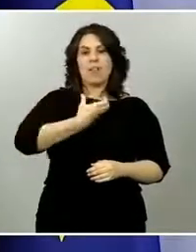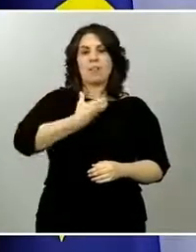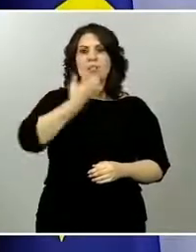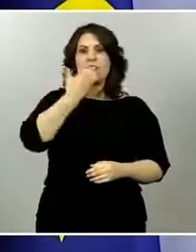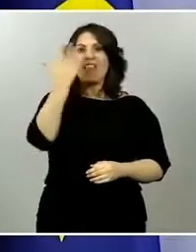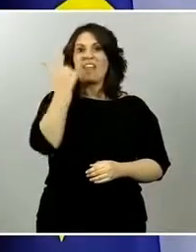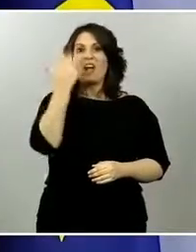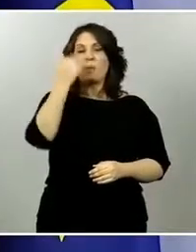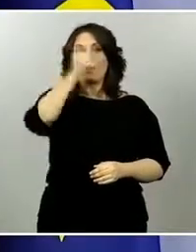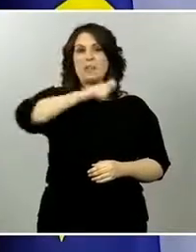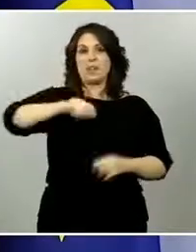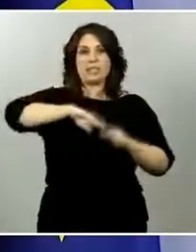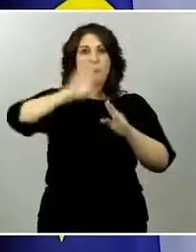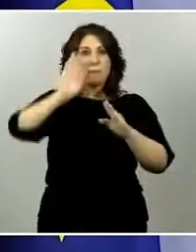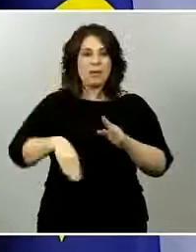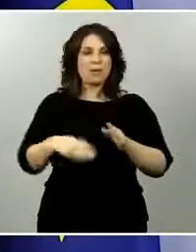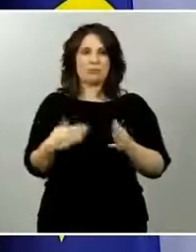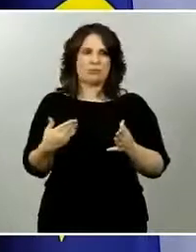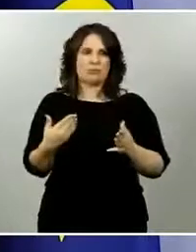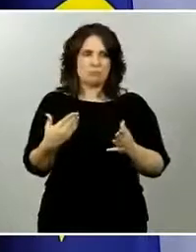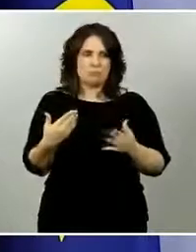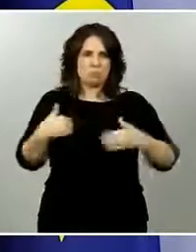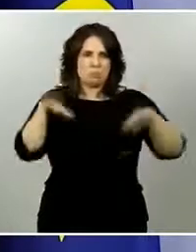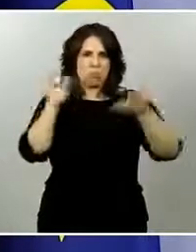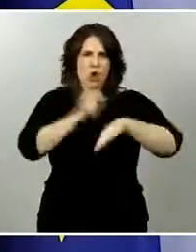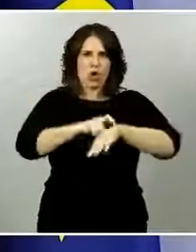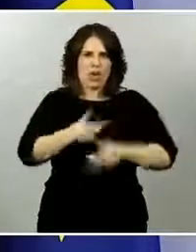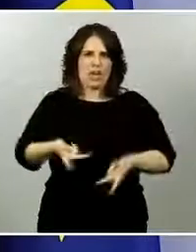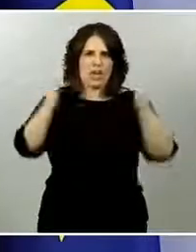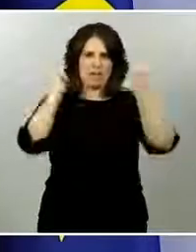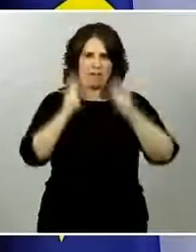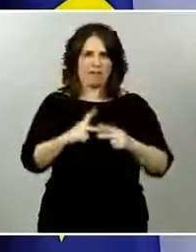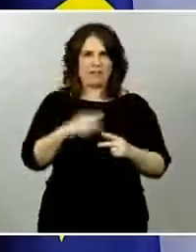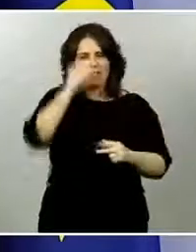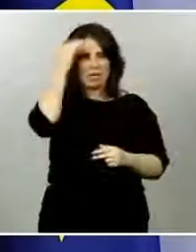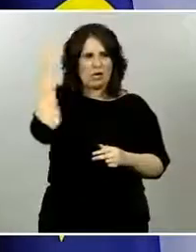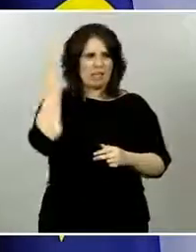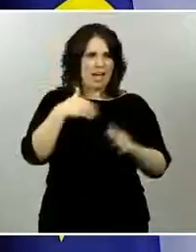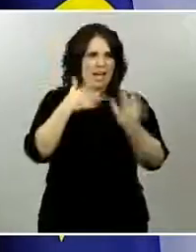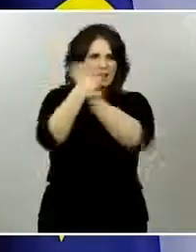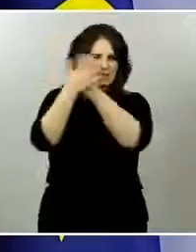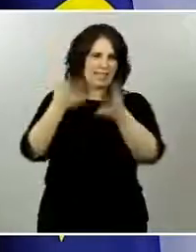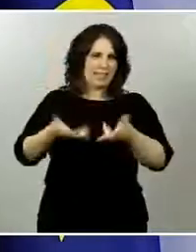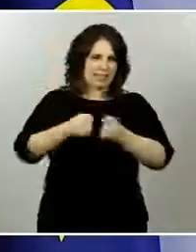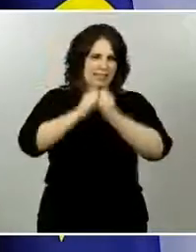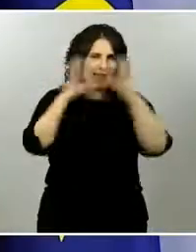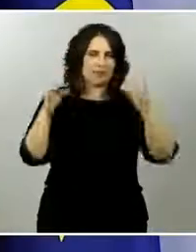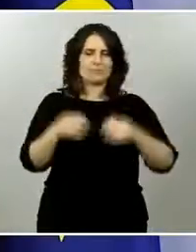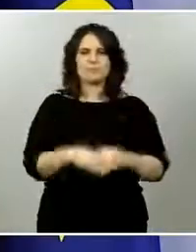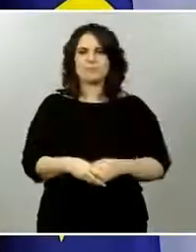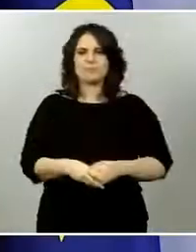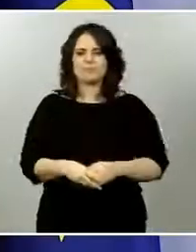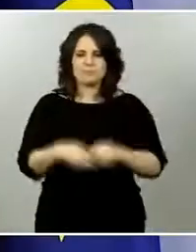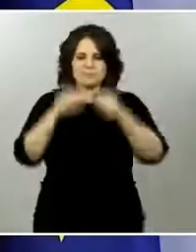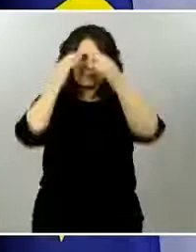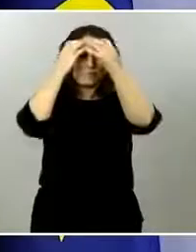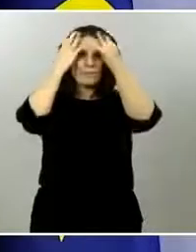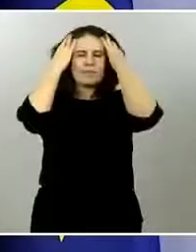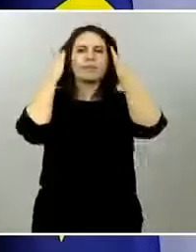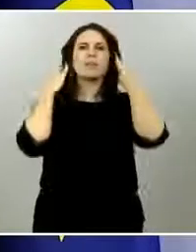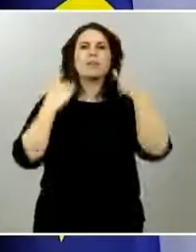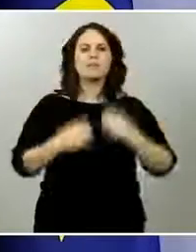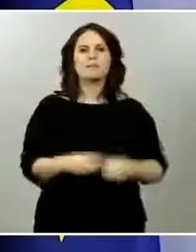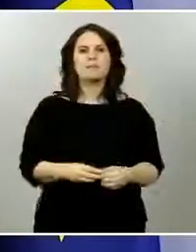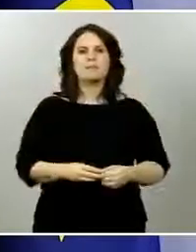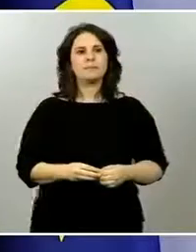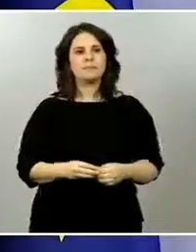a estudiar las propuestas que nos hagan y las vamos a valorar quiero recordar ya que en los municipios de menos de 5.000 habitantes no hay esta limitación